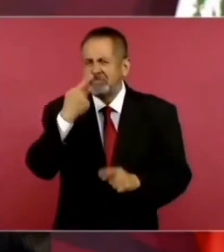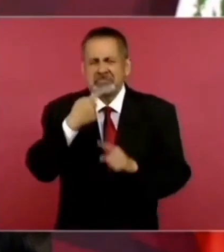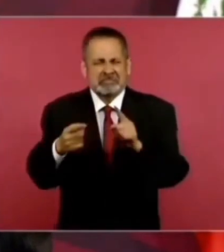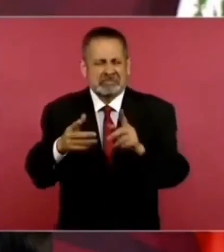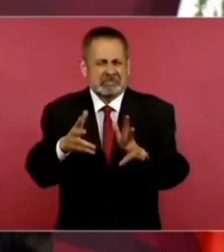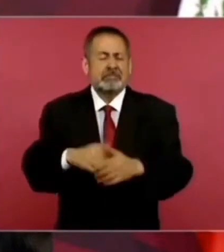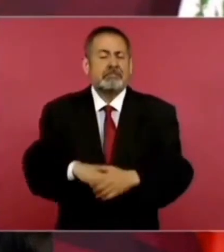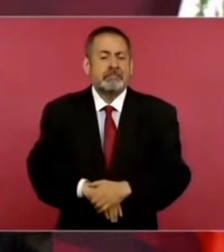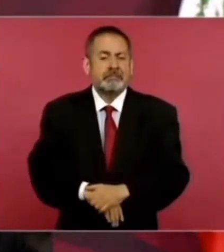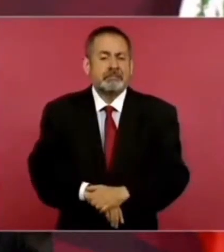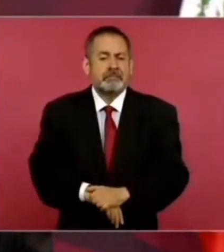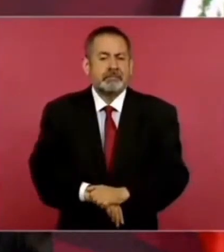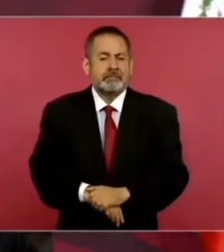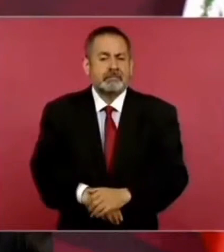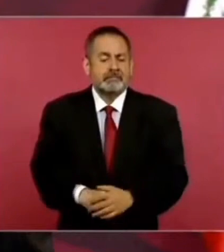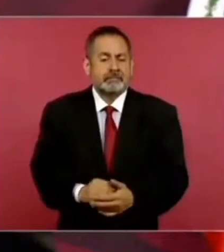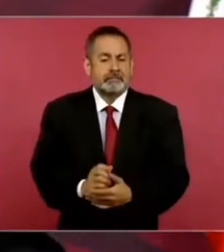y media.